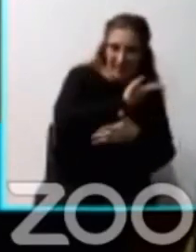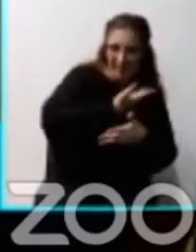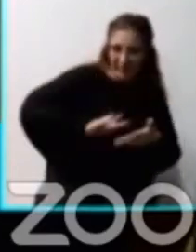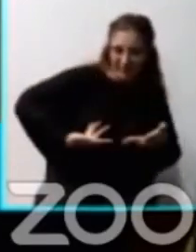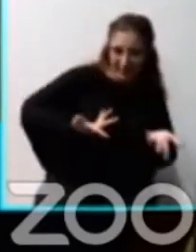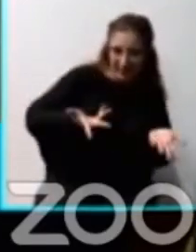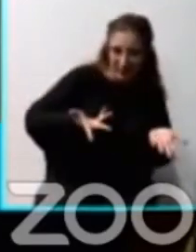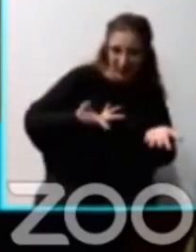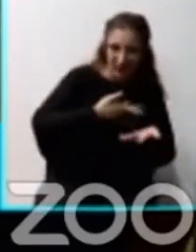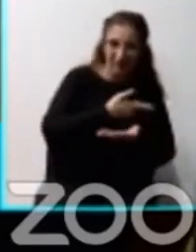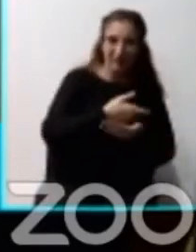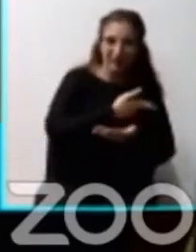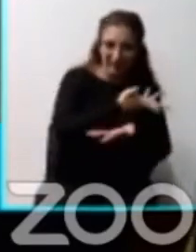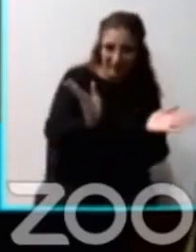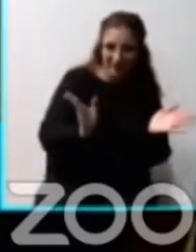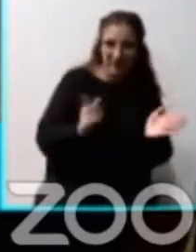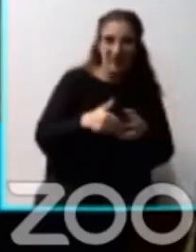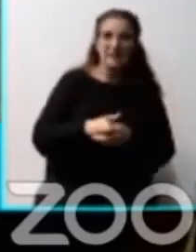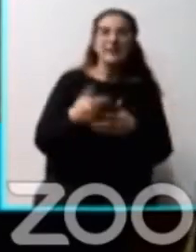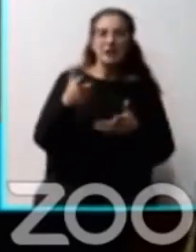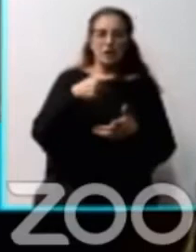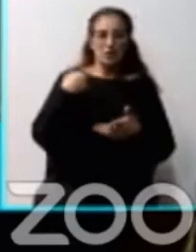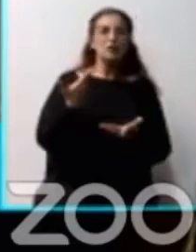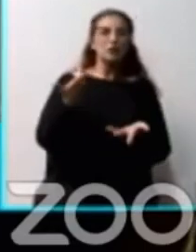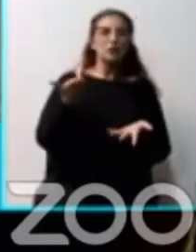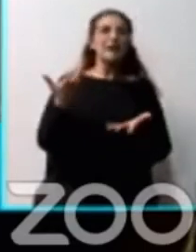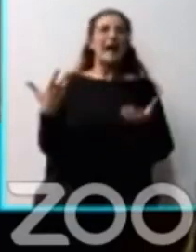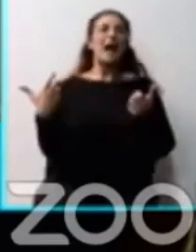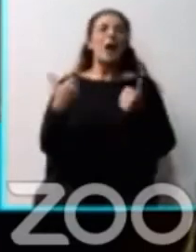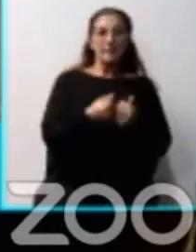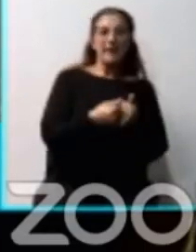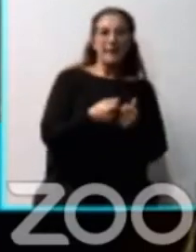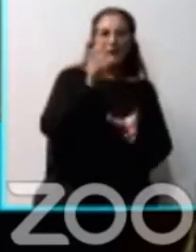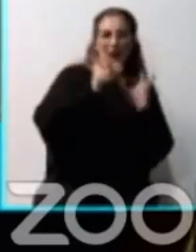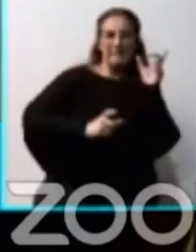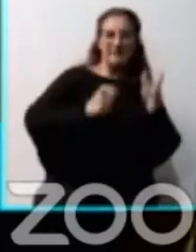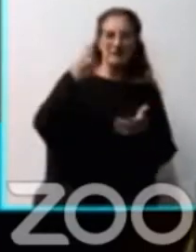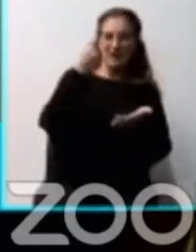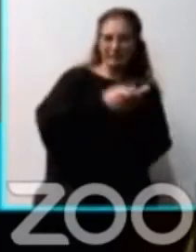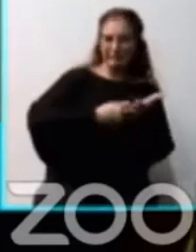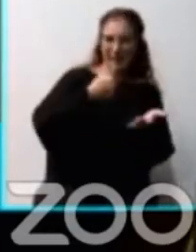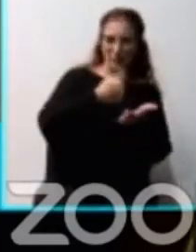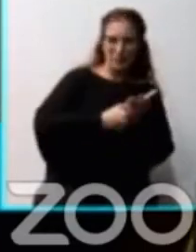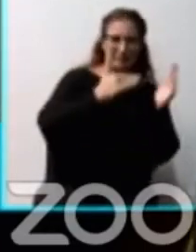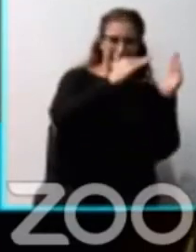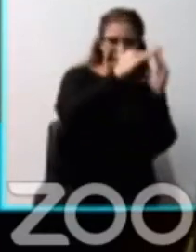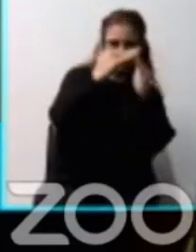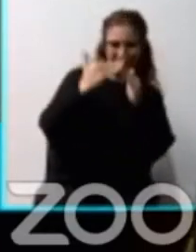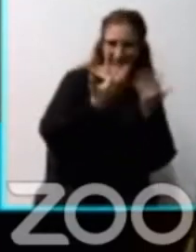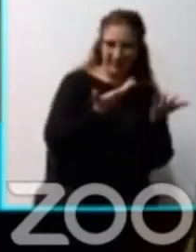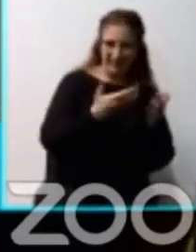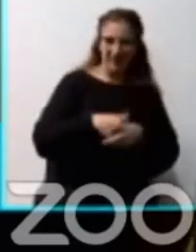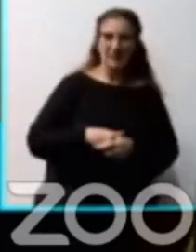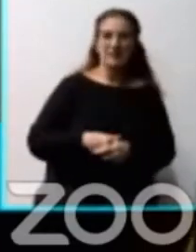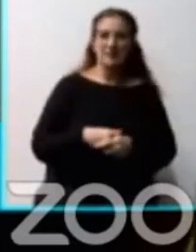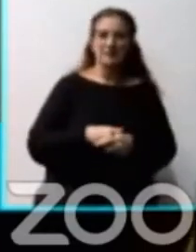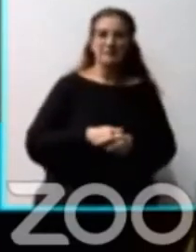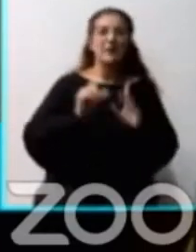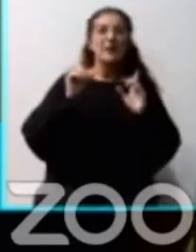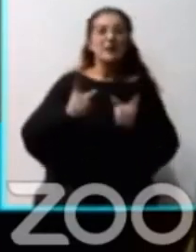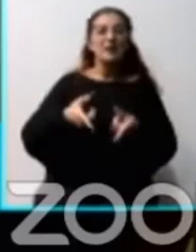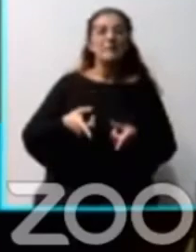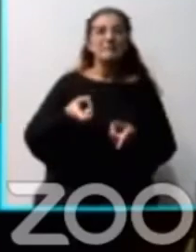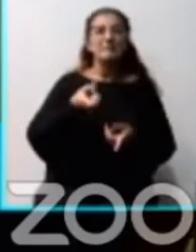estamos con los que pelean por un techo para vivir, pero en todo el país, en el Gran Buenos Aires también. Y si queremos hablar